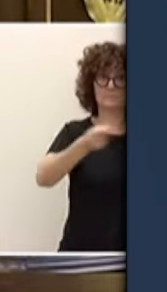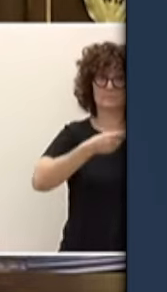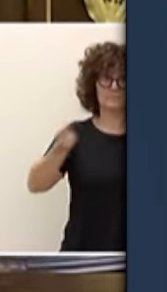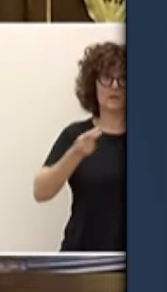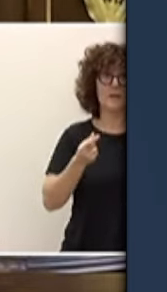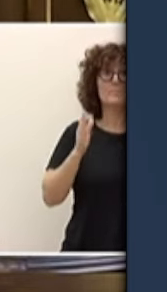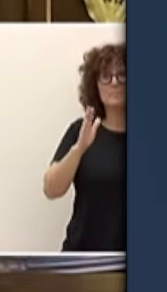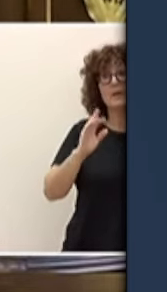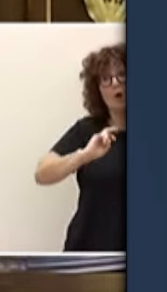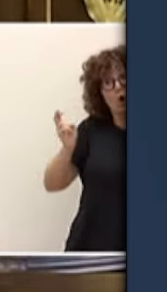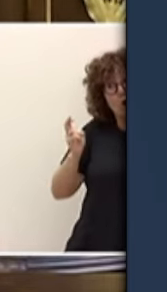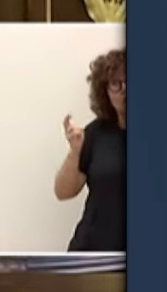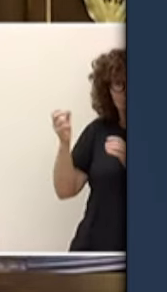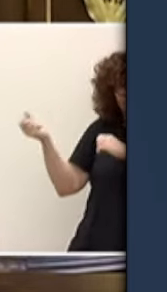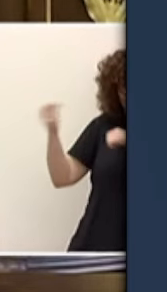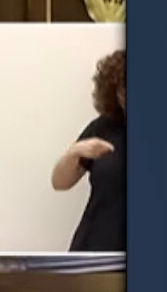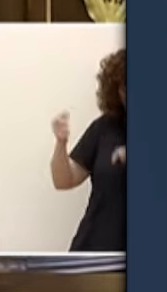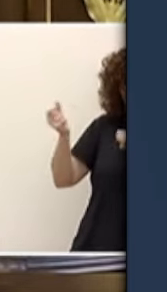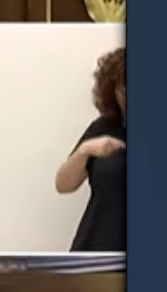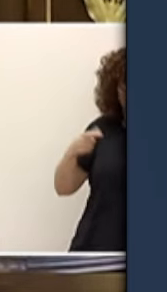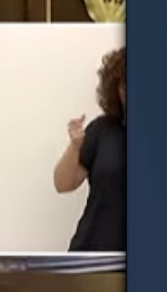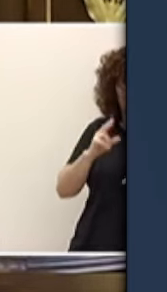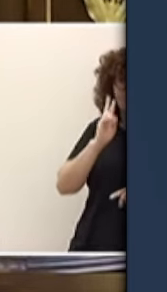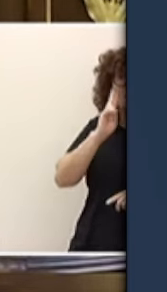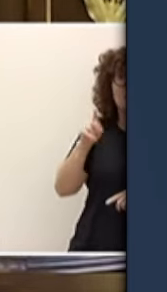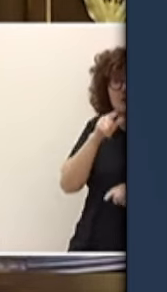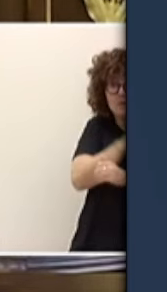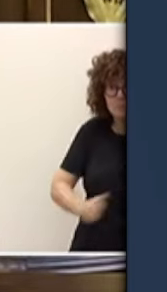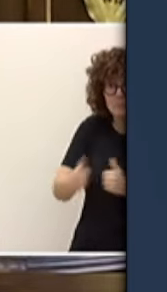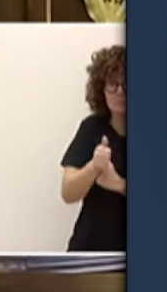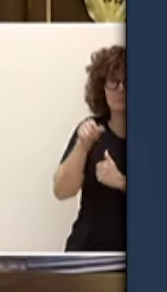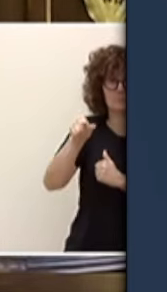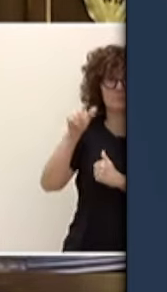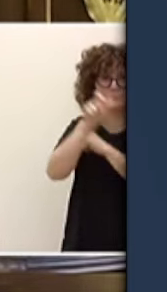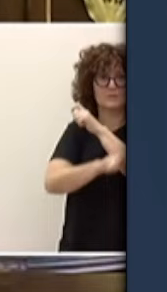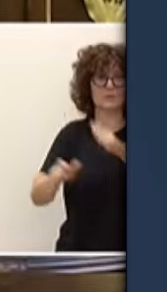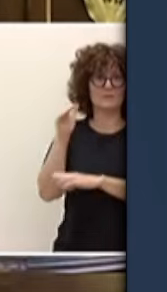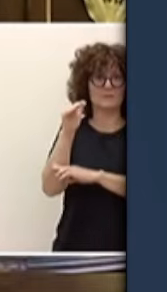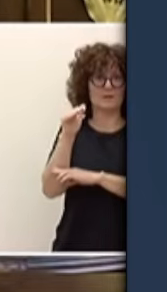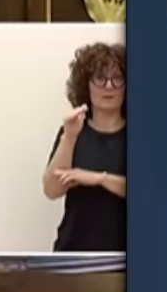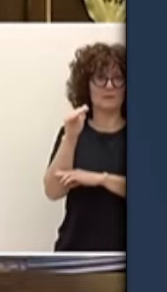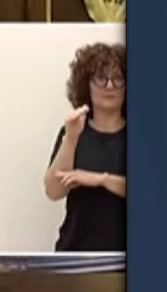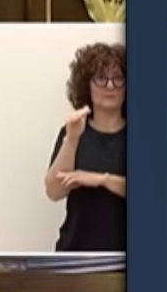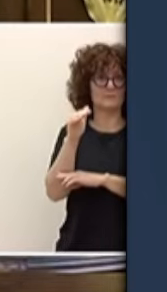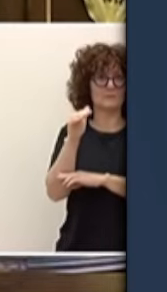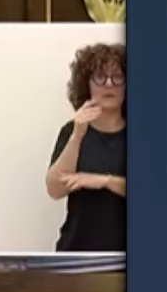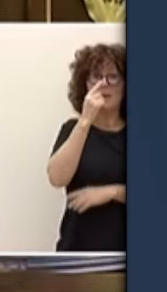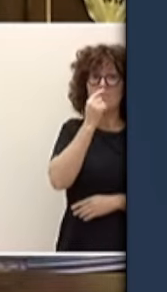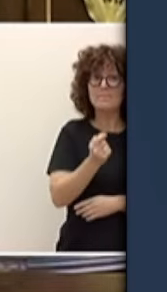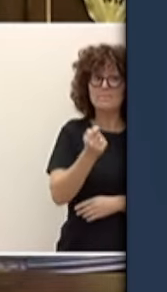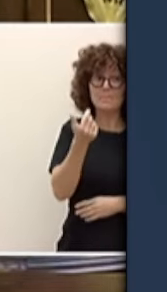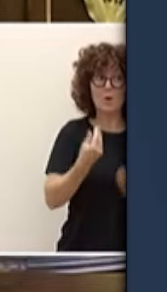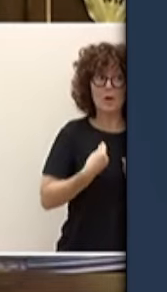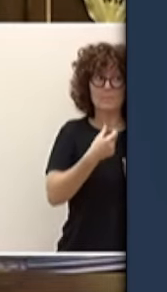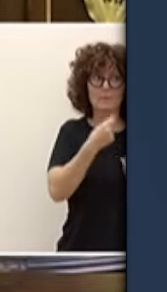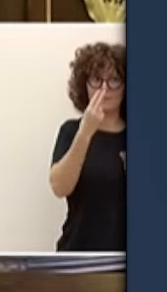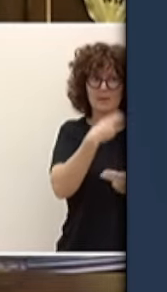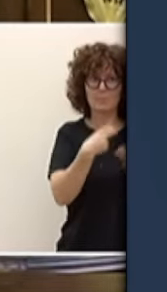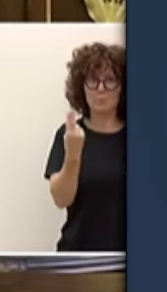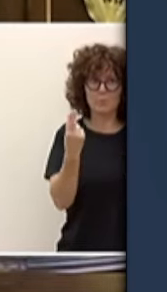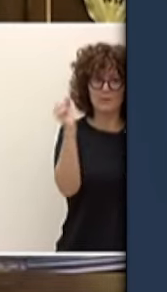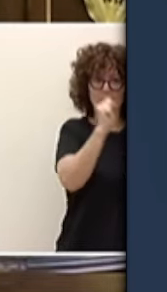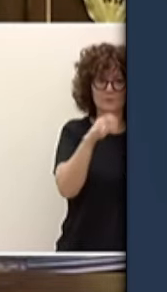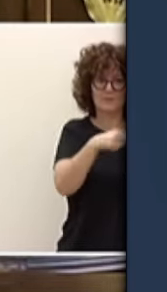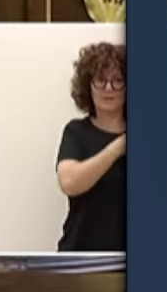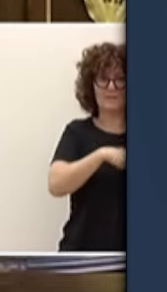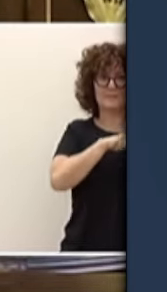delante en la escasa vivienda pública y protegida que hay en España en definitiva Sánchez le quita cada vez más dinero a los españoles